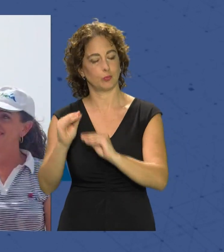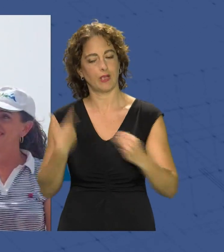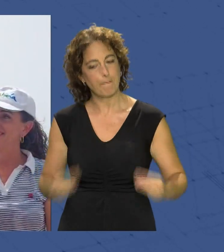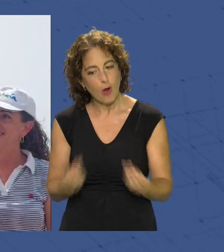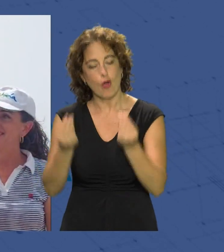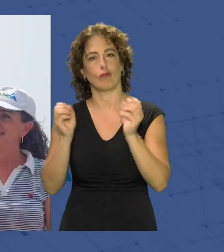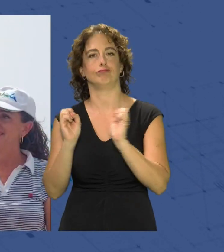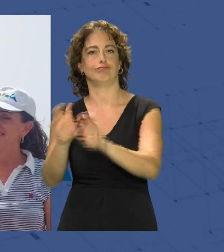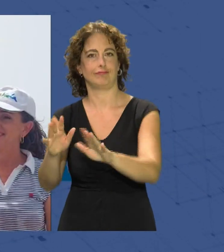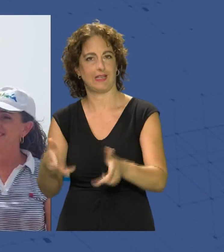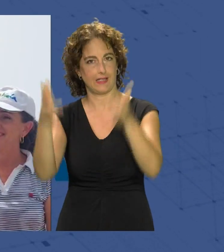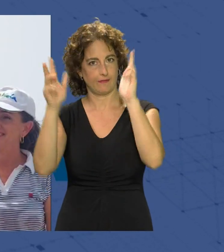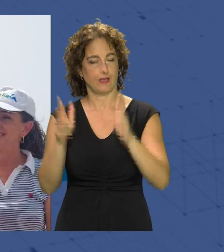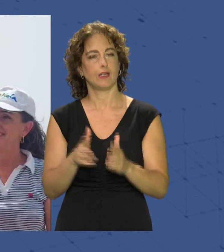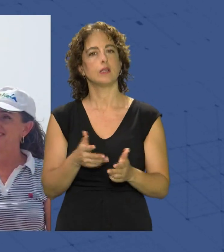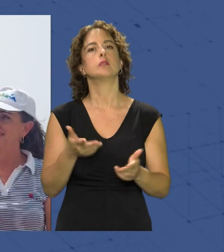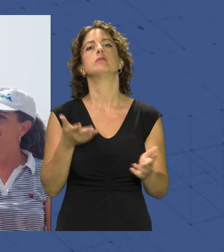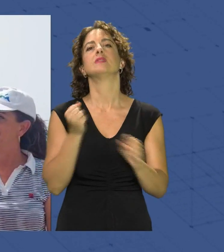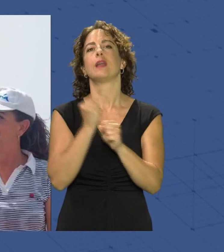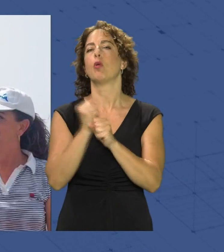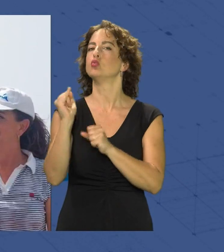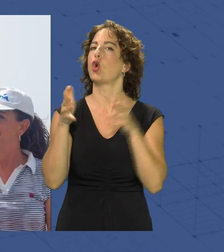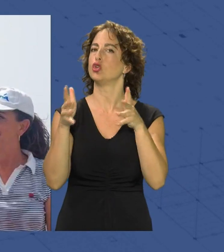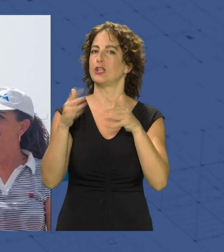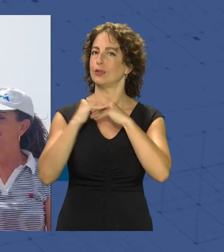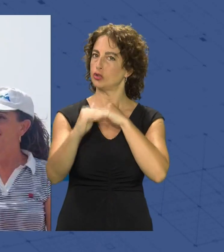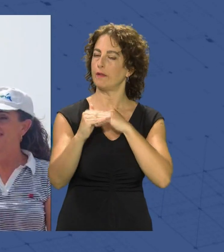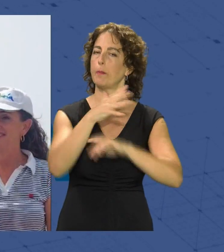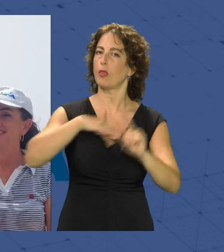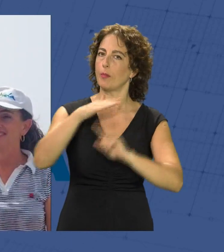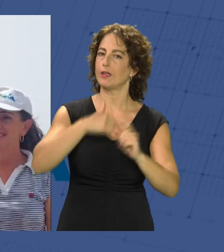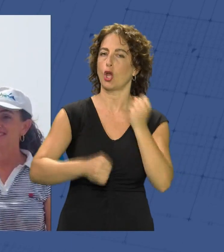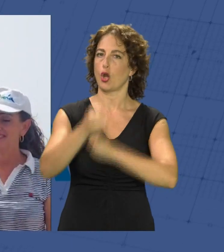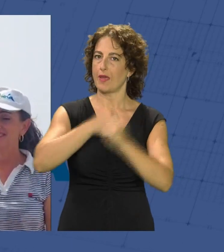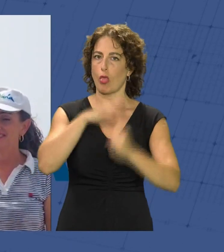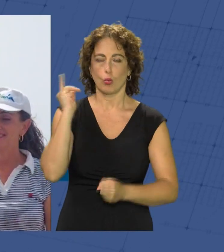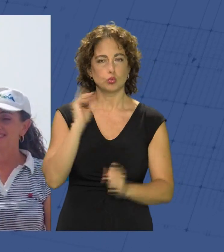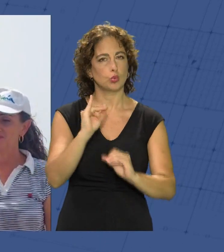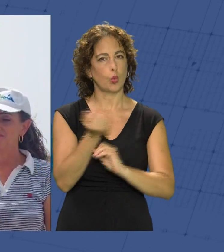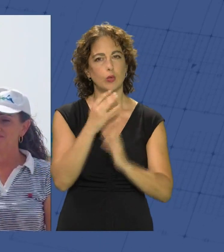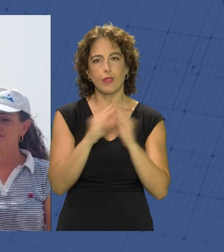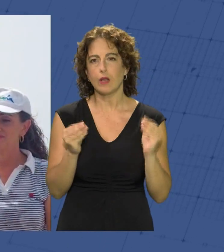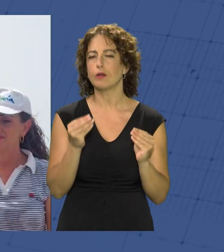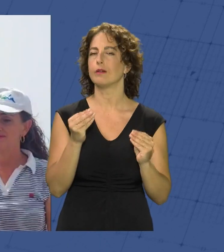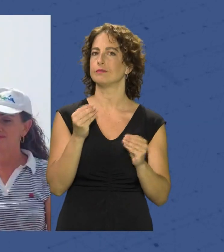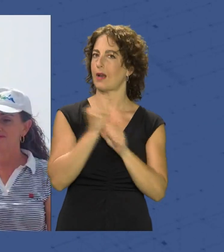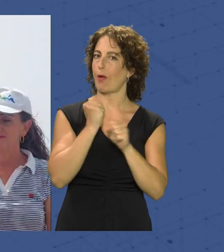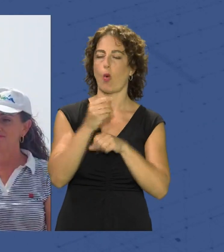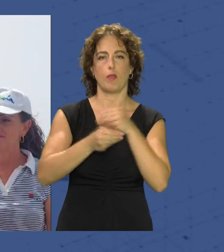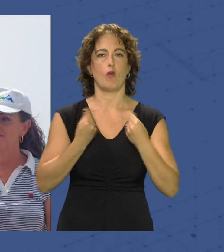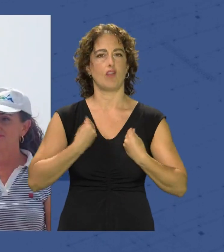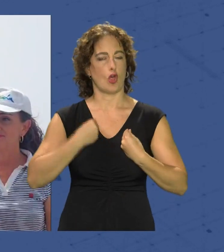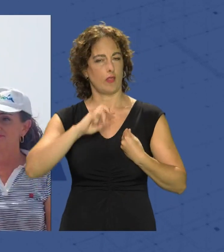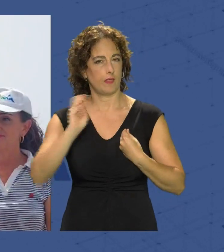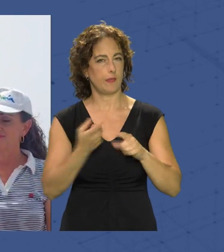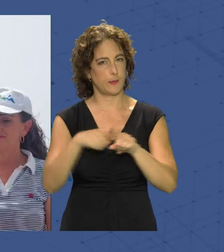Yo insistir en esa labor que desde la Consejería de Sostenibilidad de Medio Ambiente y Economía Sur de la Junta de Andalucía hacemos por la biodiversidad y en la